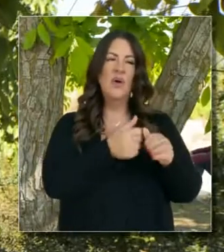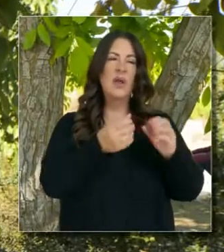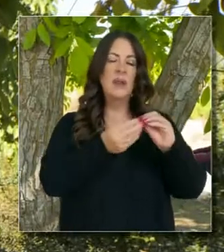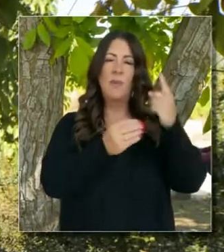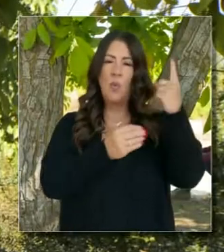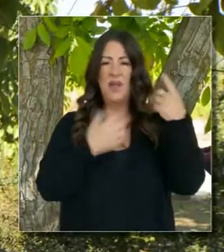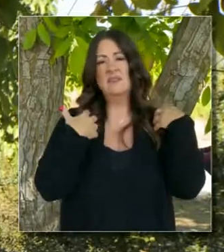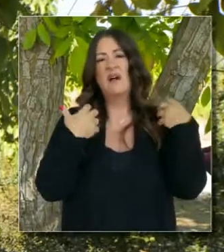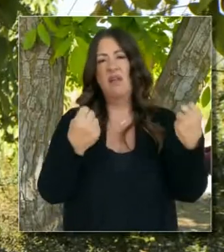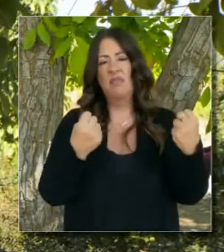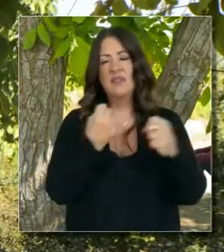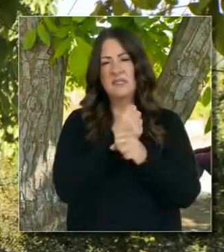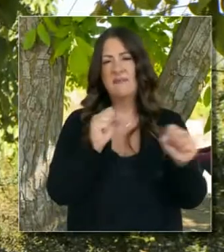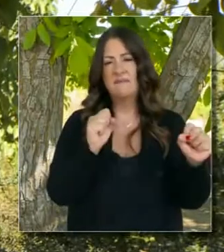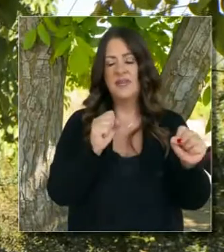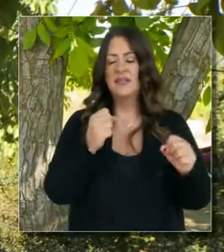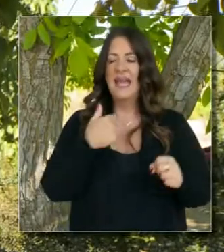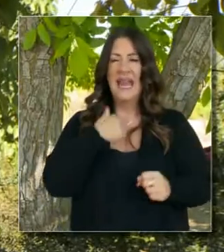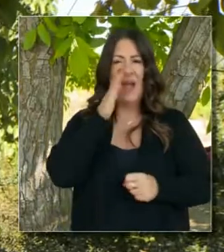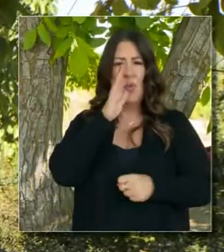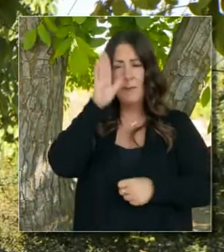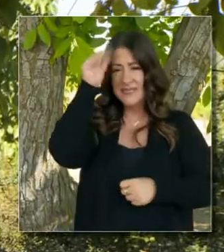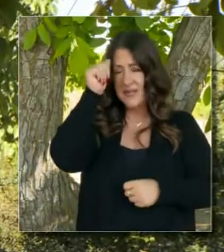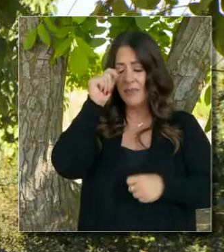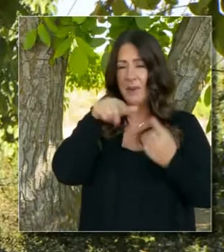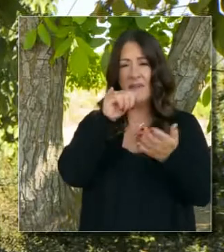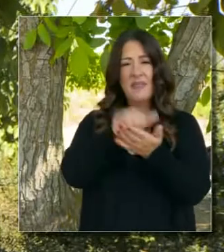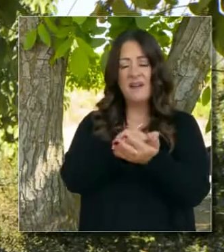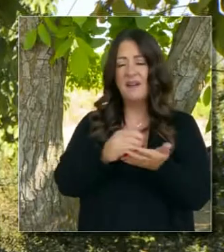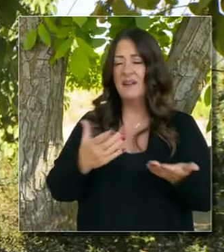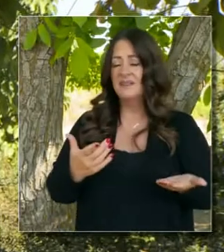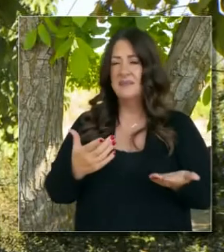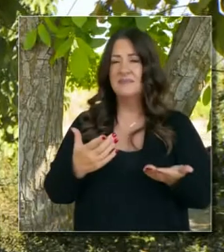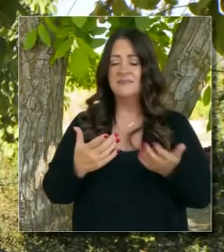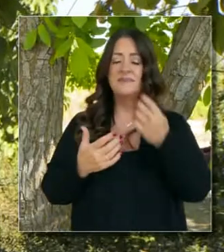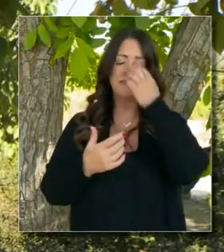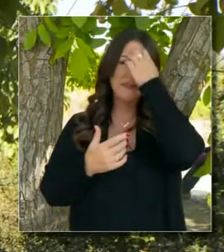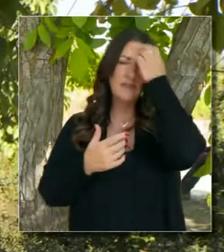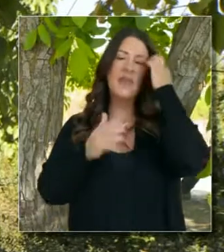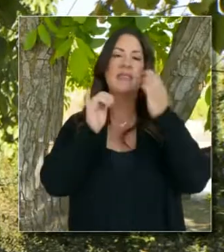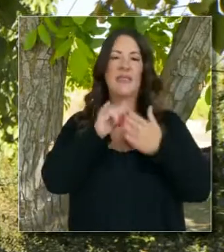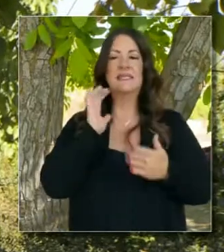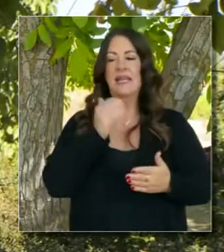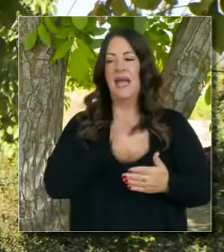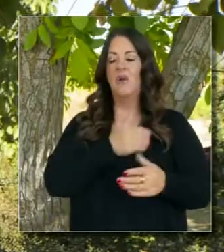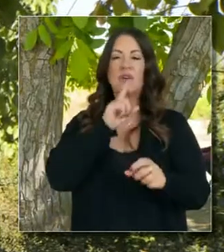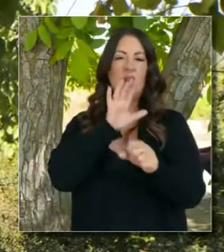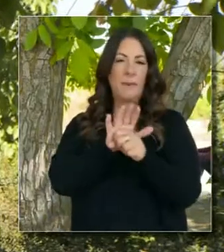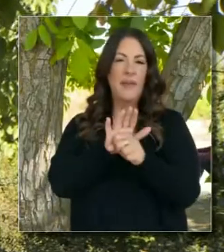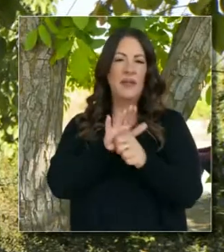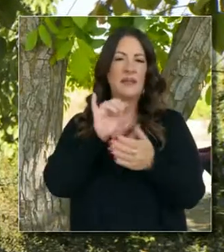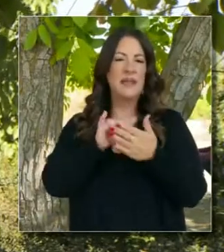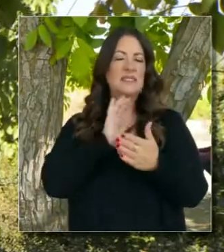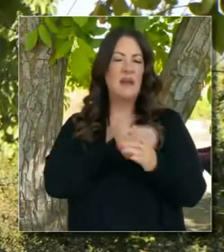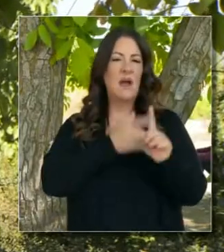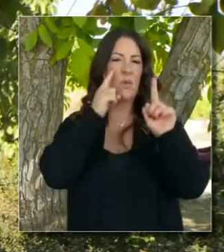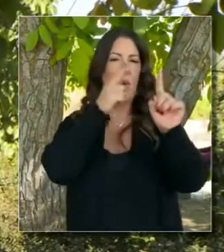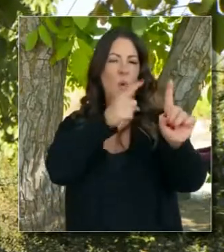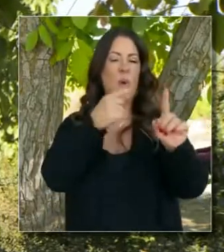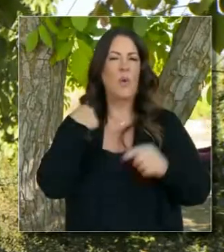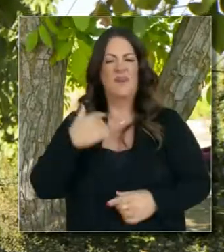dirigiremos mediante esta infraestructura y seremos tercos apegándonos a ello. Es nuestra resolución.